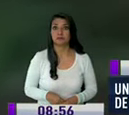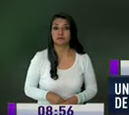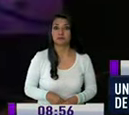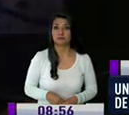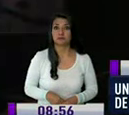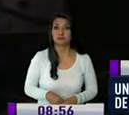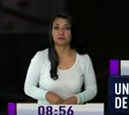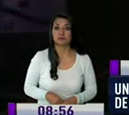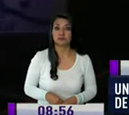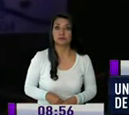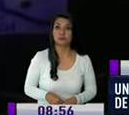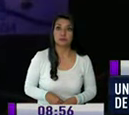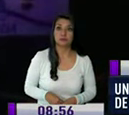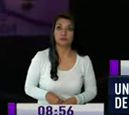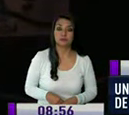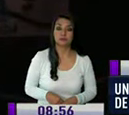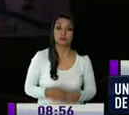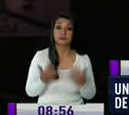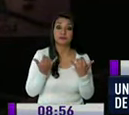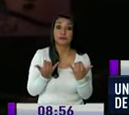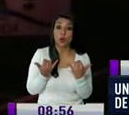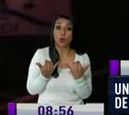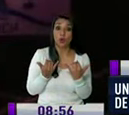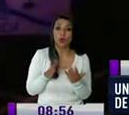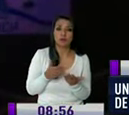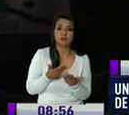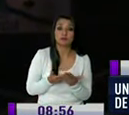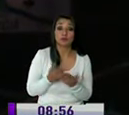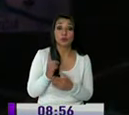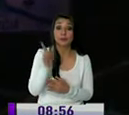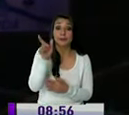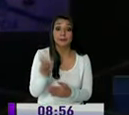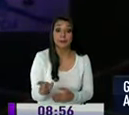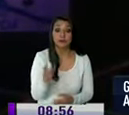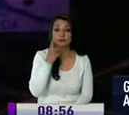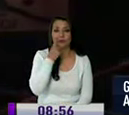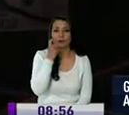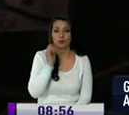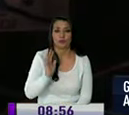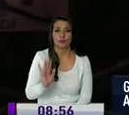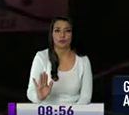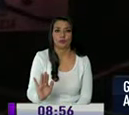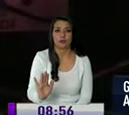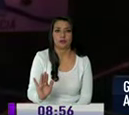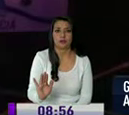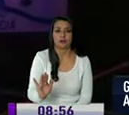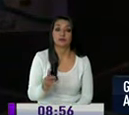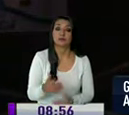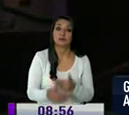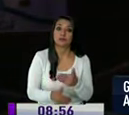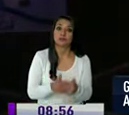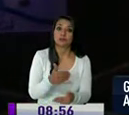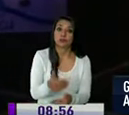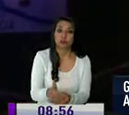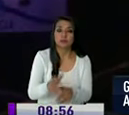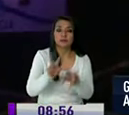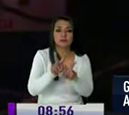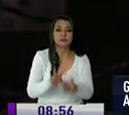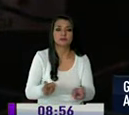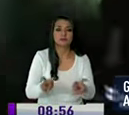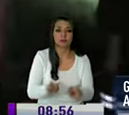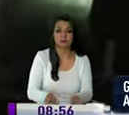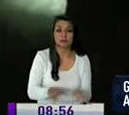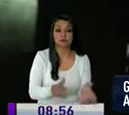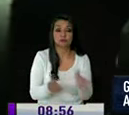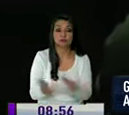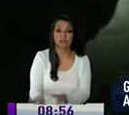al momento presuntamente una persona de sexo masculino que posteriormente realizaremos el levantamiento de